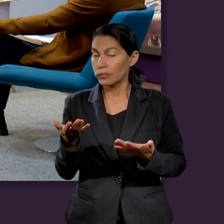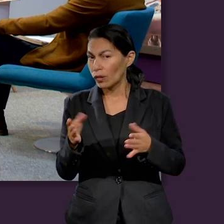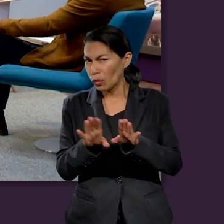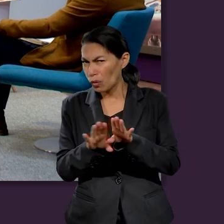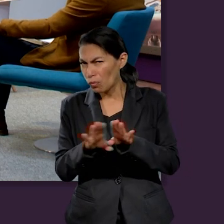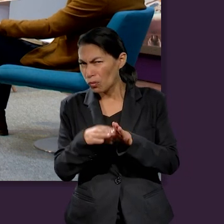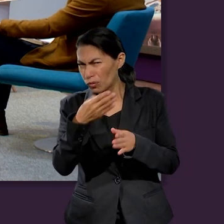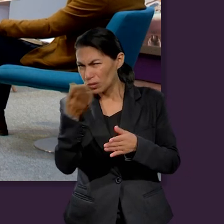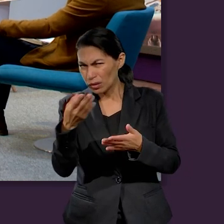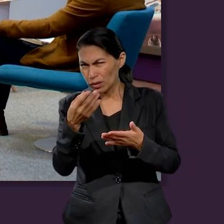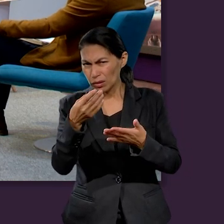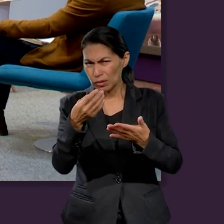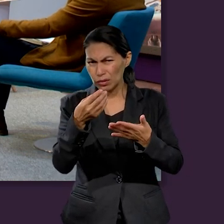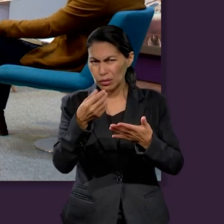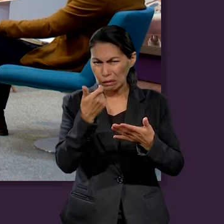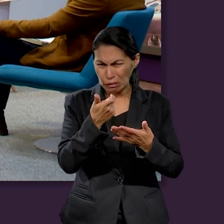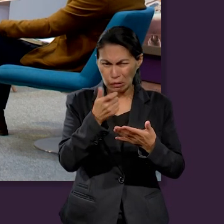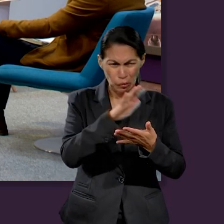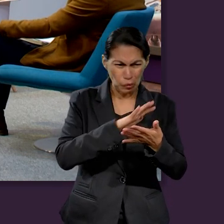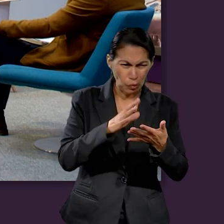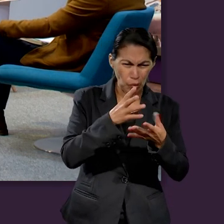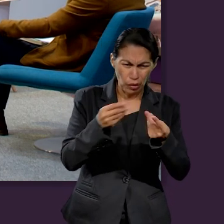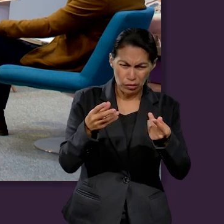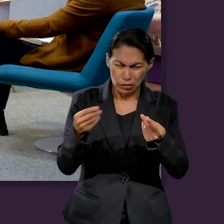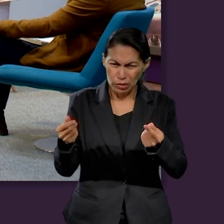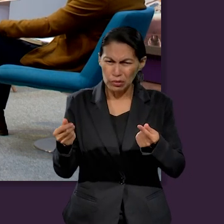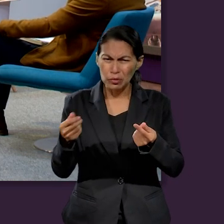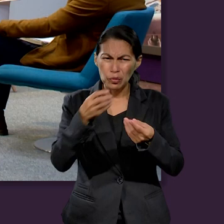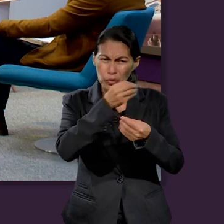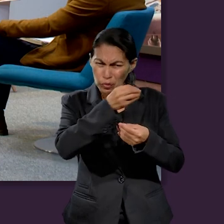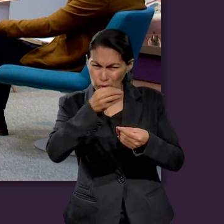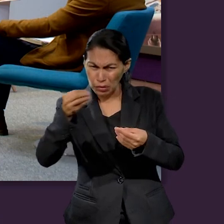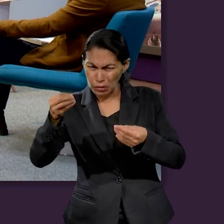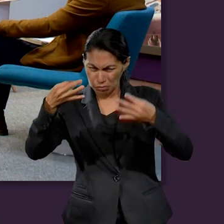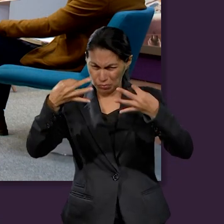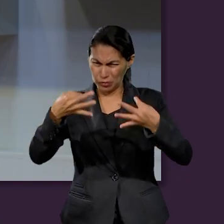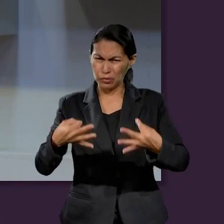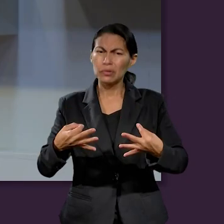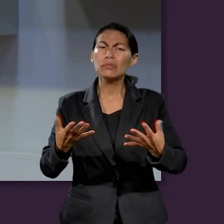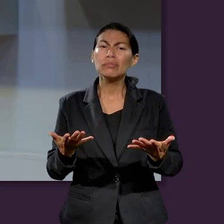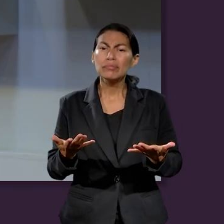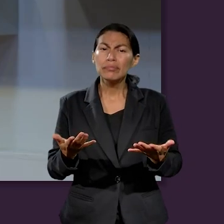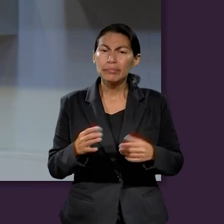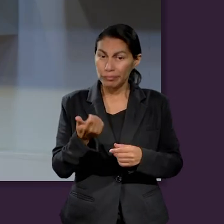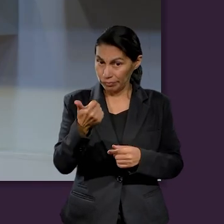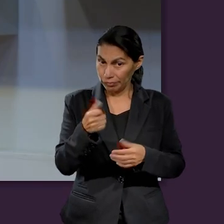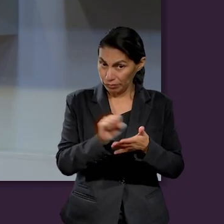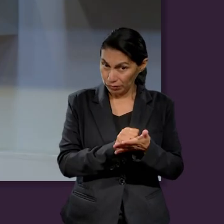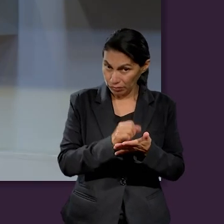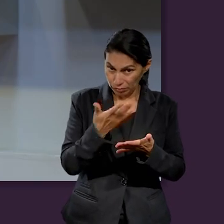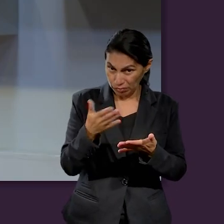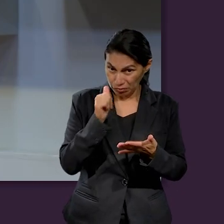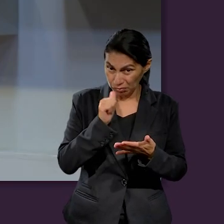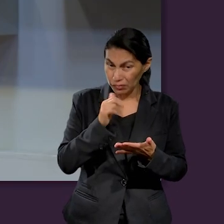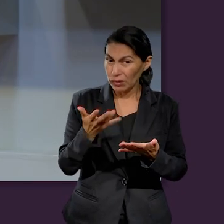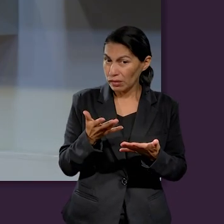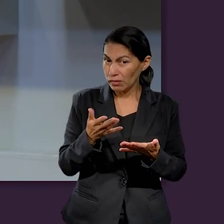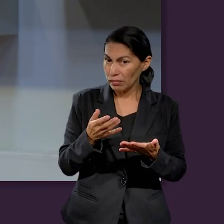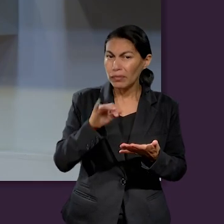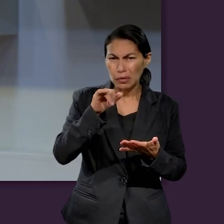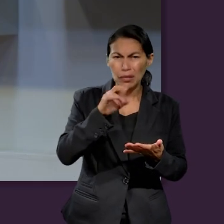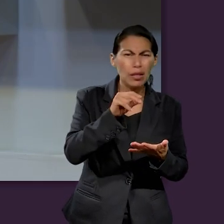fidelidad a Dios y también el asunto de la organización financiera. ¿Ustedes tienen alguna manera en que se organizan